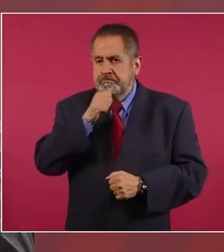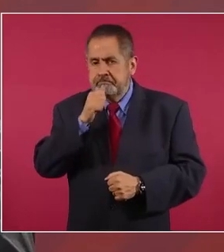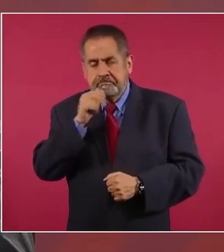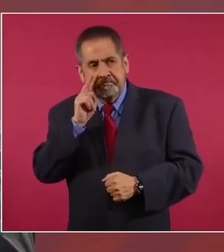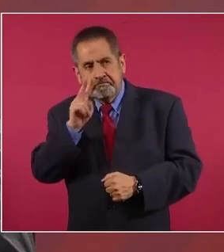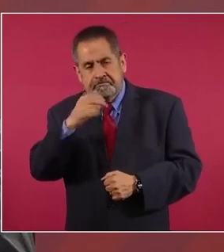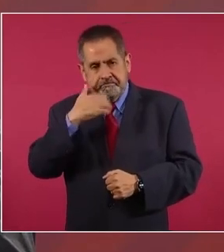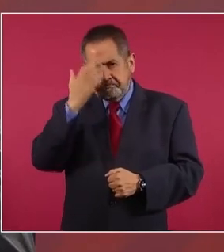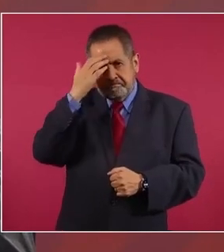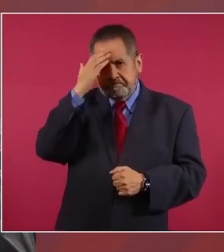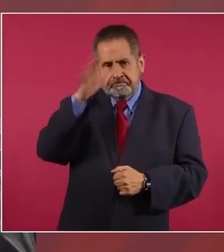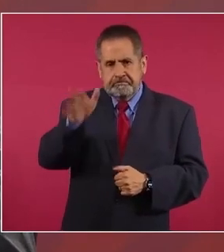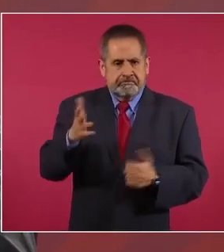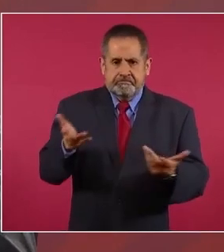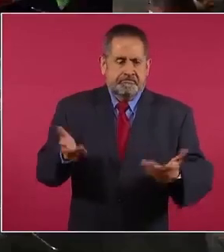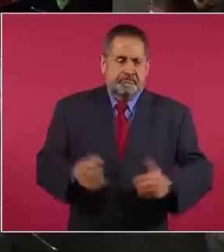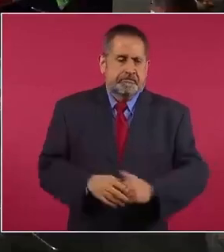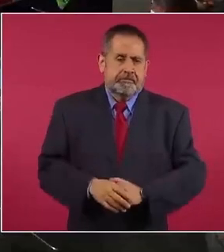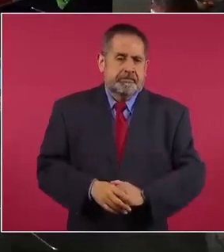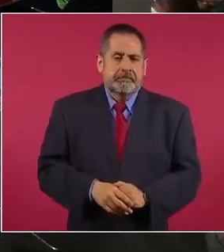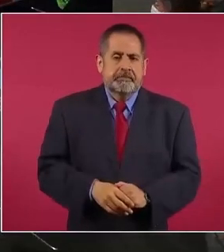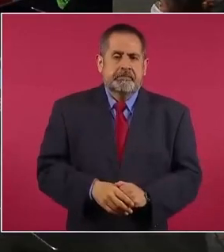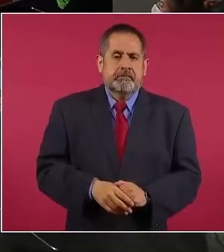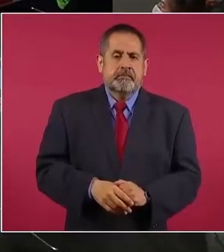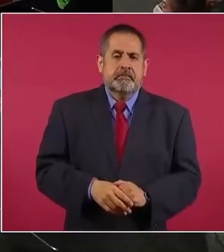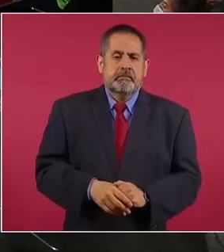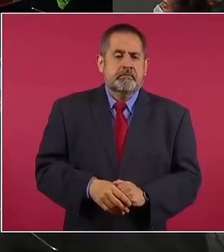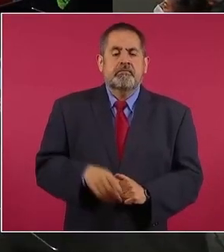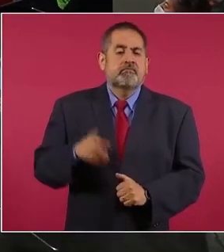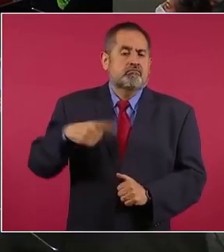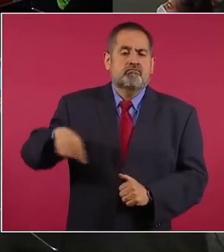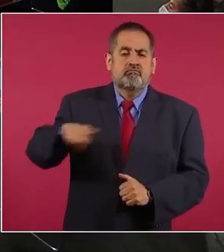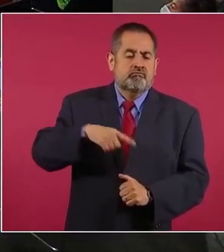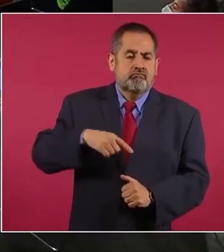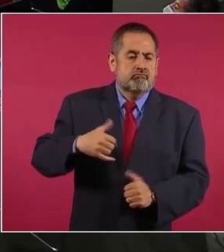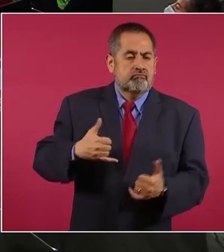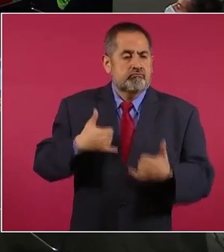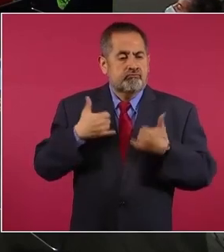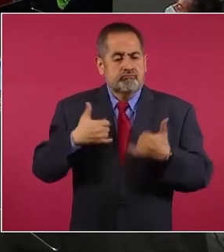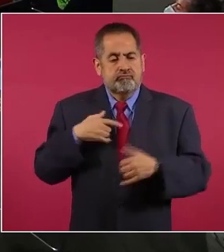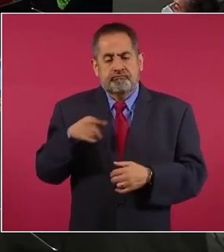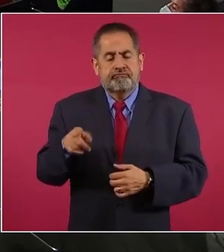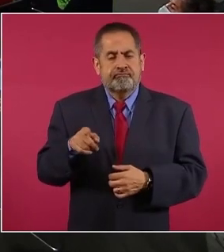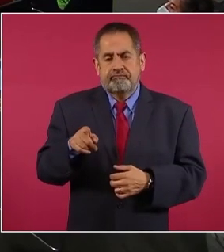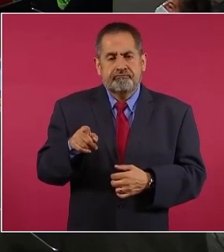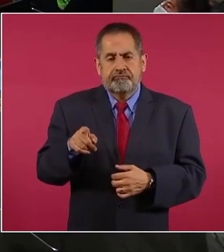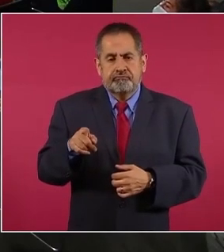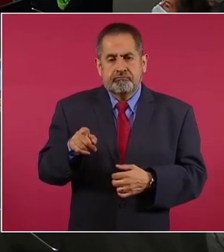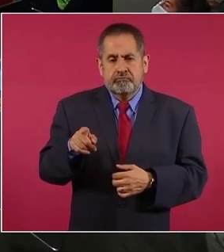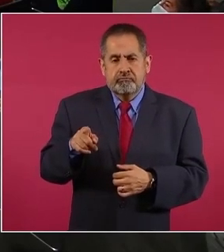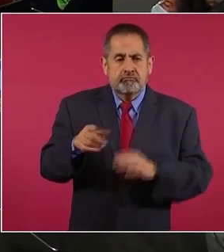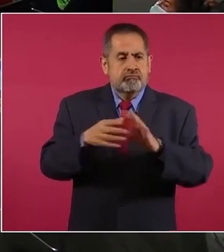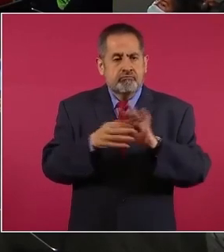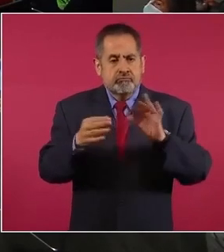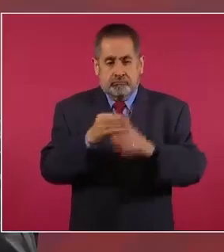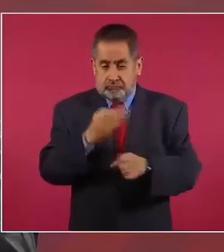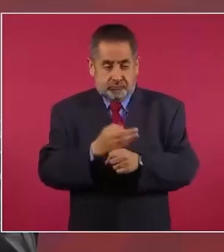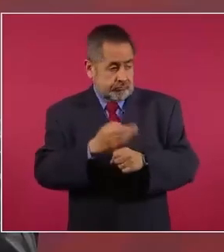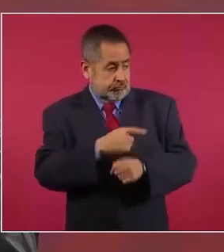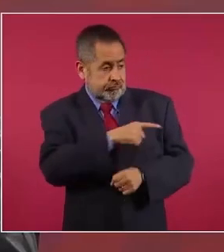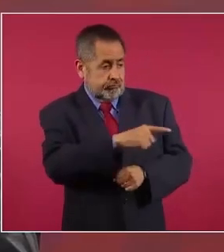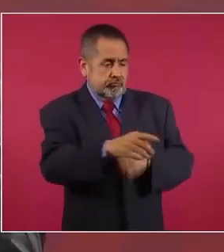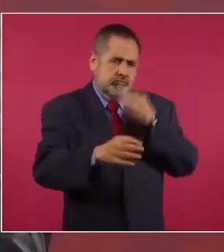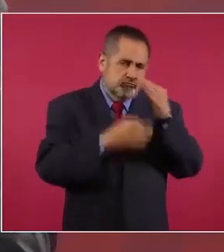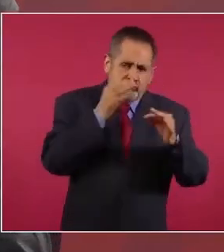esta información y no van a escuchar un reportaje ni